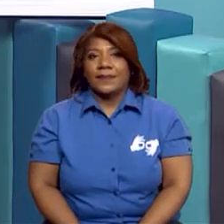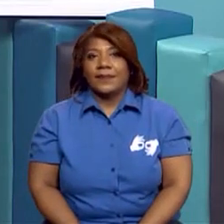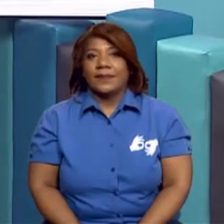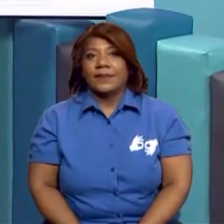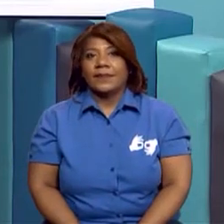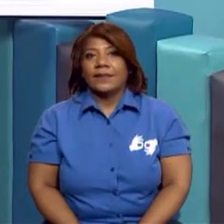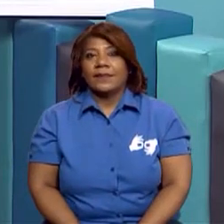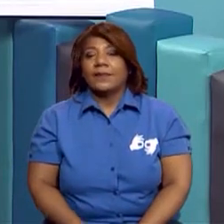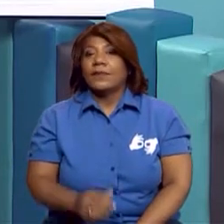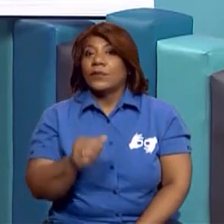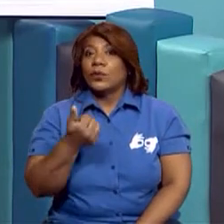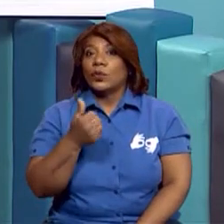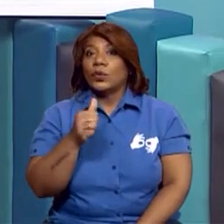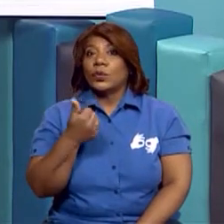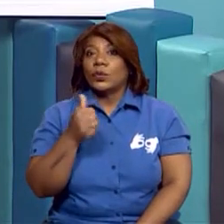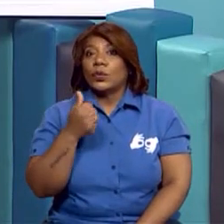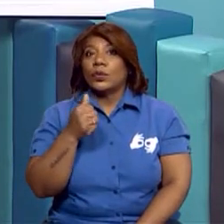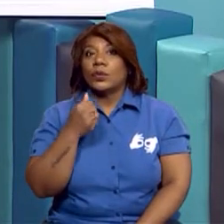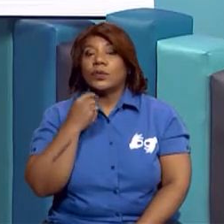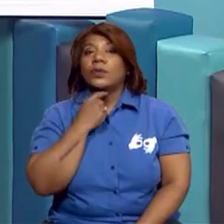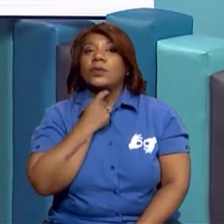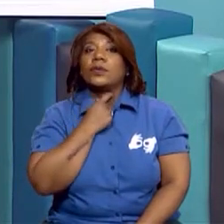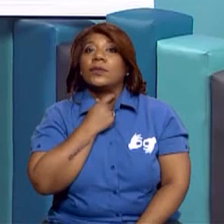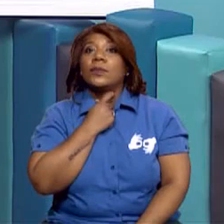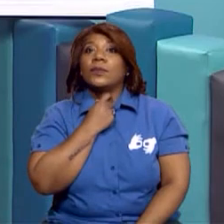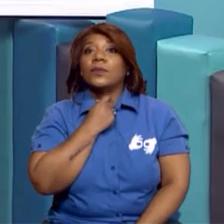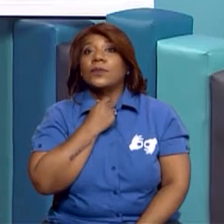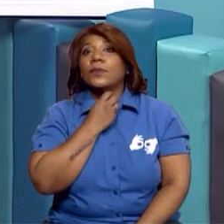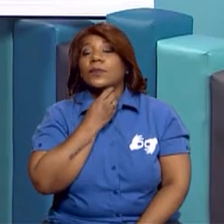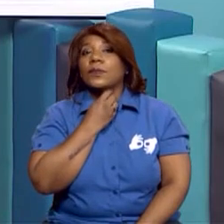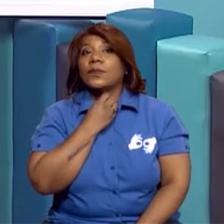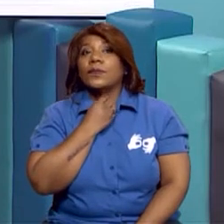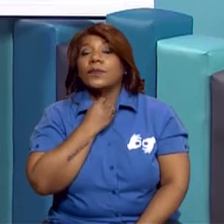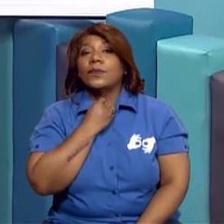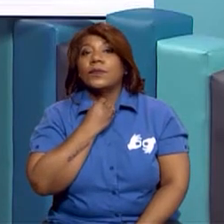otra más, ¿te parece? Vamos a intentar a buscar, busca, buscar.